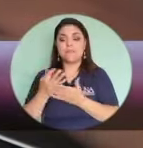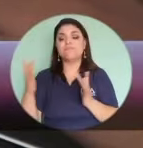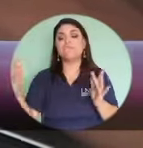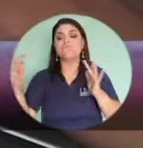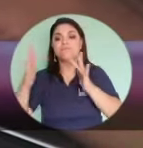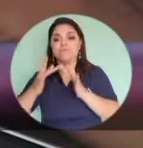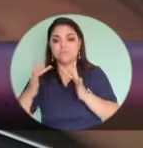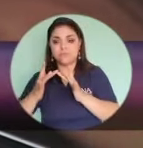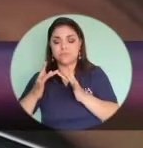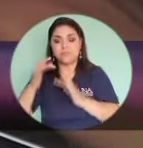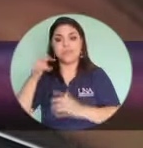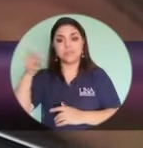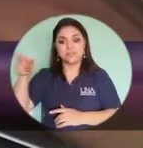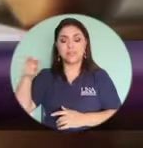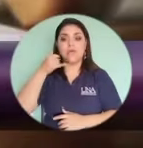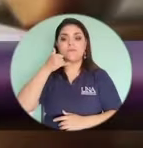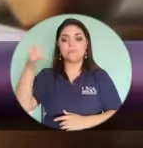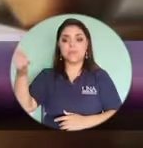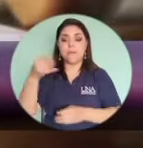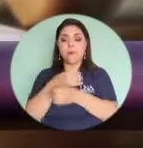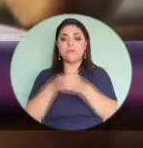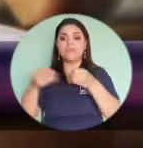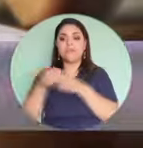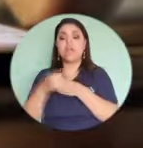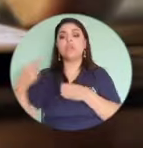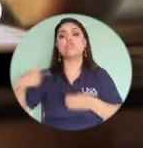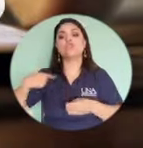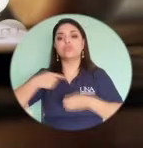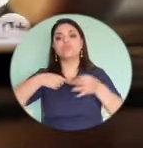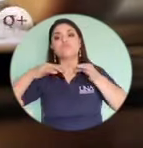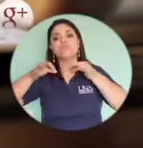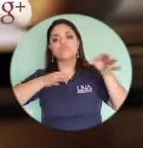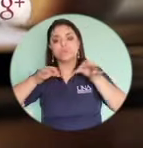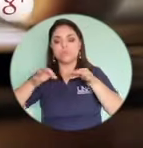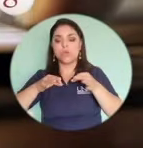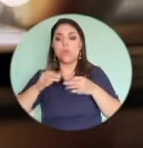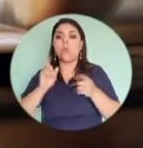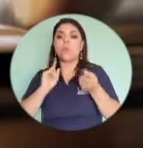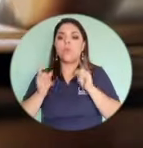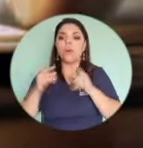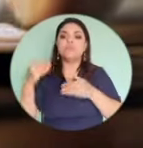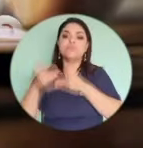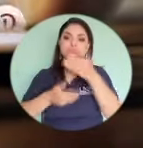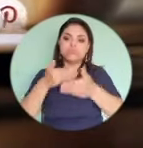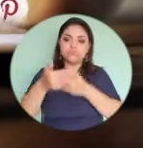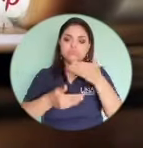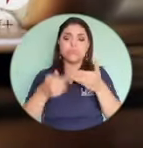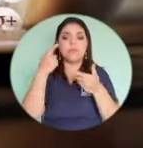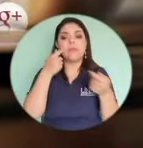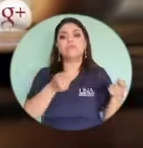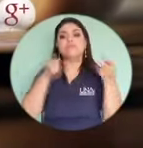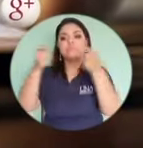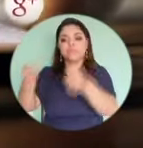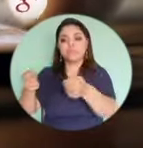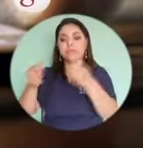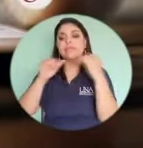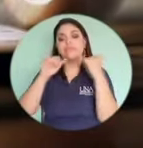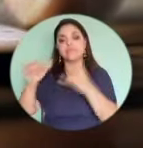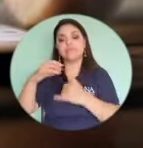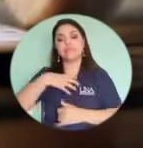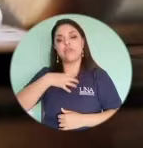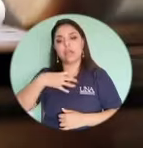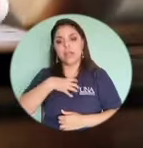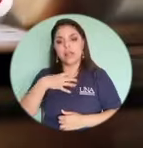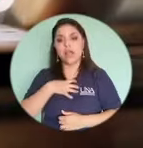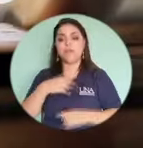contacta precisamente para que nosotros les expliquemos cuál es ese procedimiento que tiene que seguir para presentar el